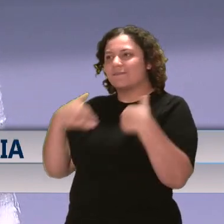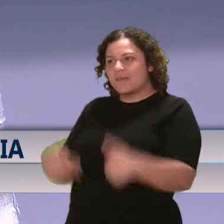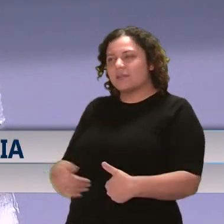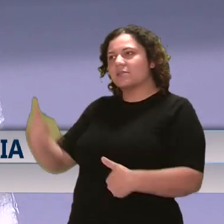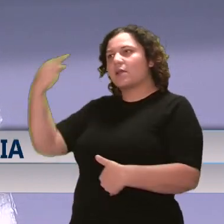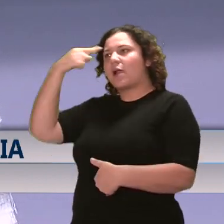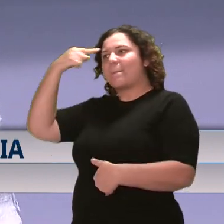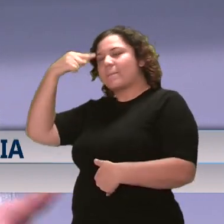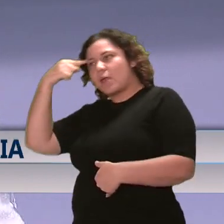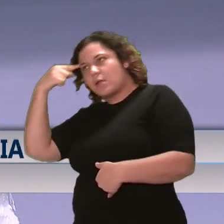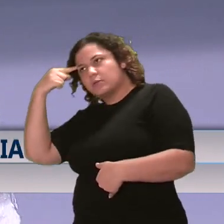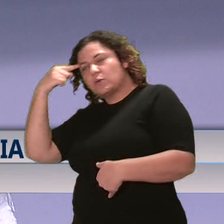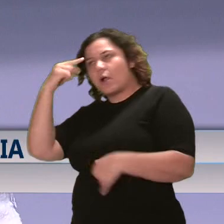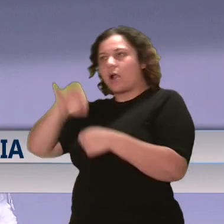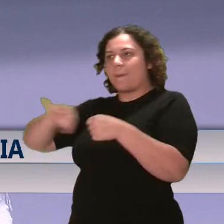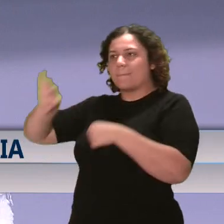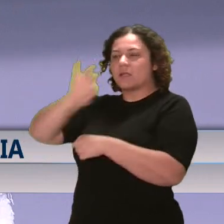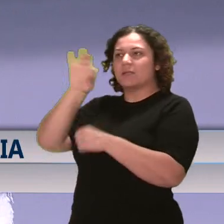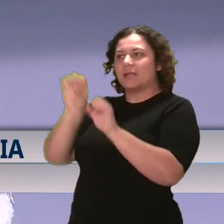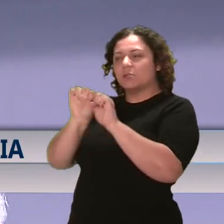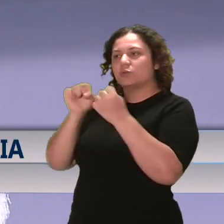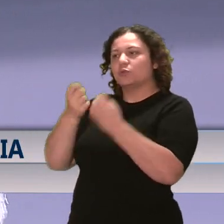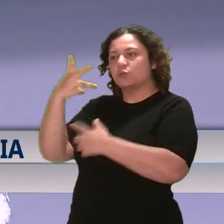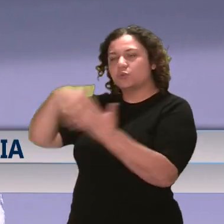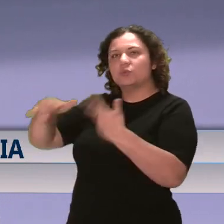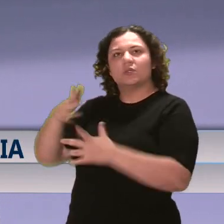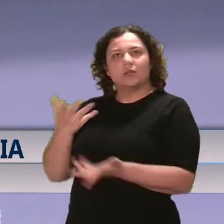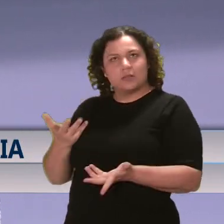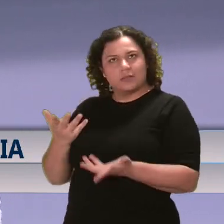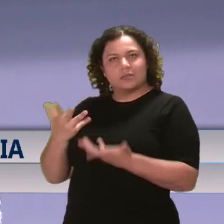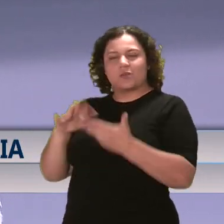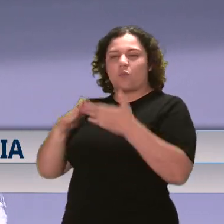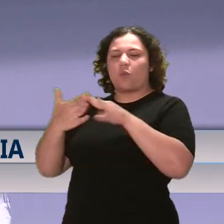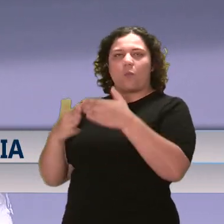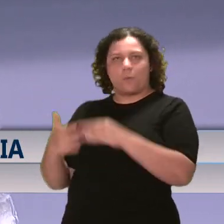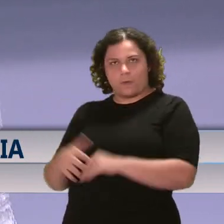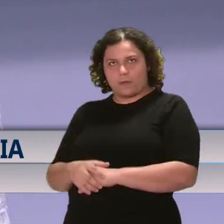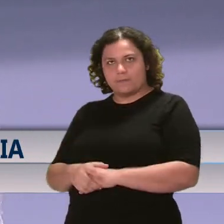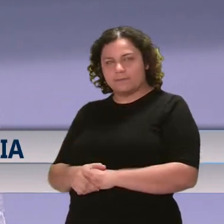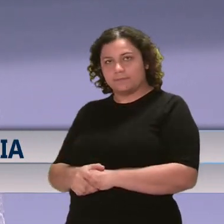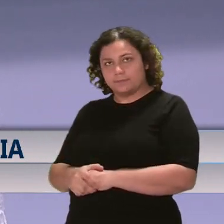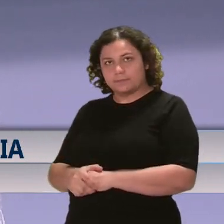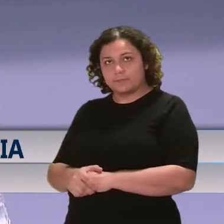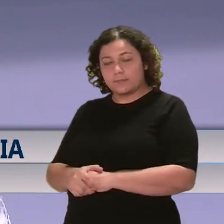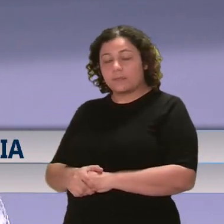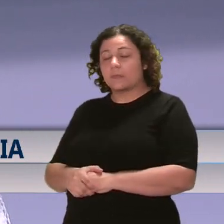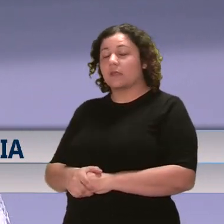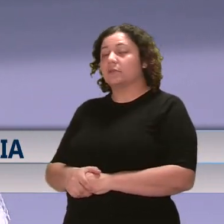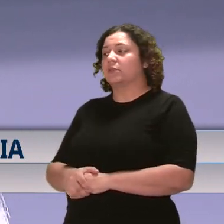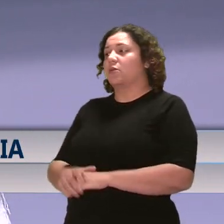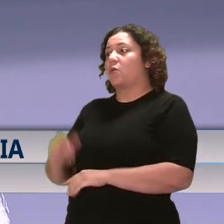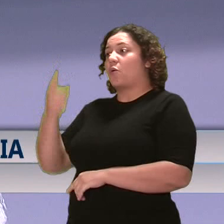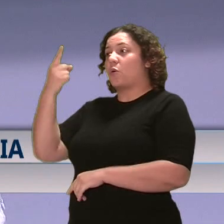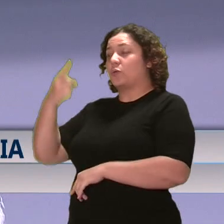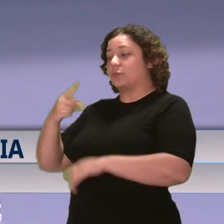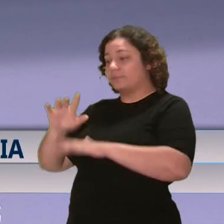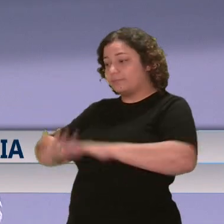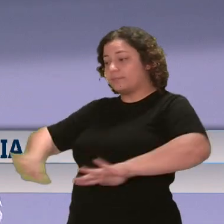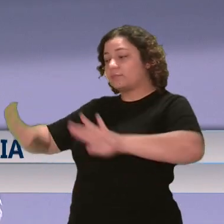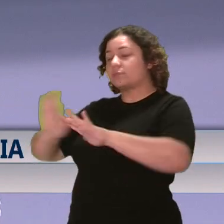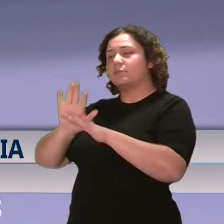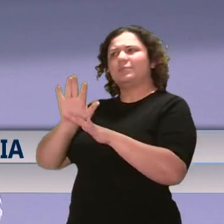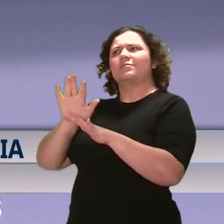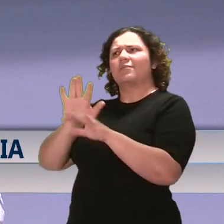parte mental, la parte espiritual y social dentro de nuestras comunidades. Así que una de las áreas donde nosotros mayormente